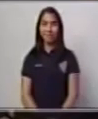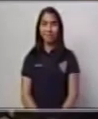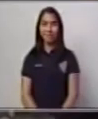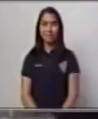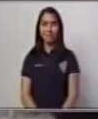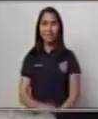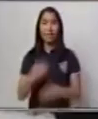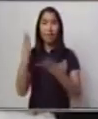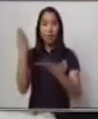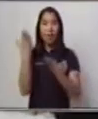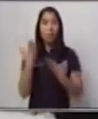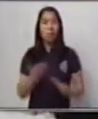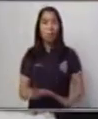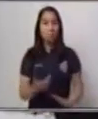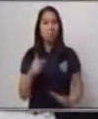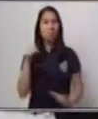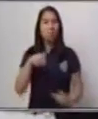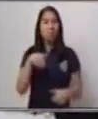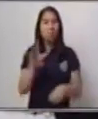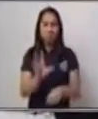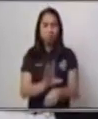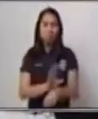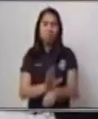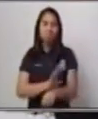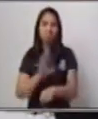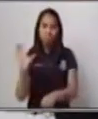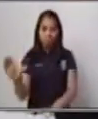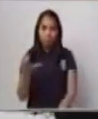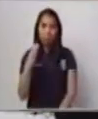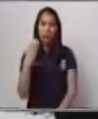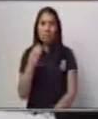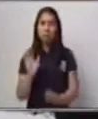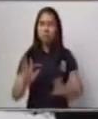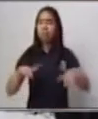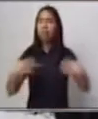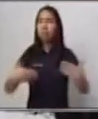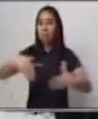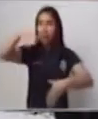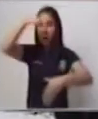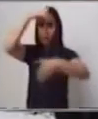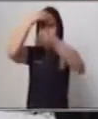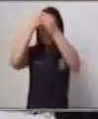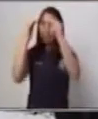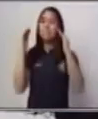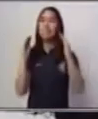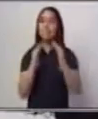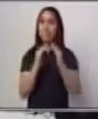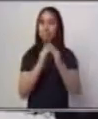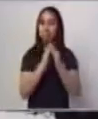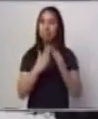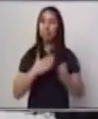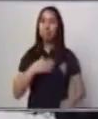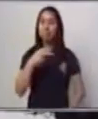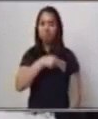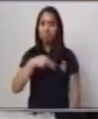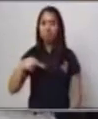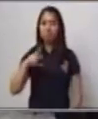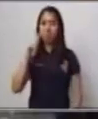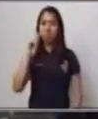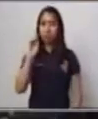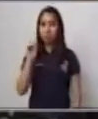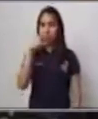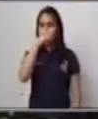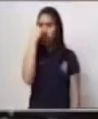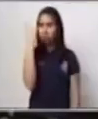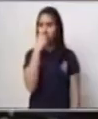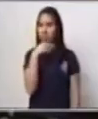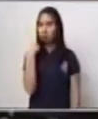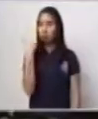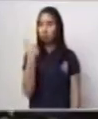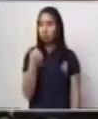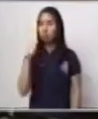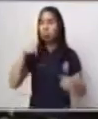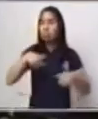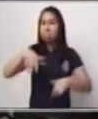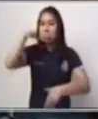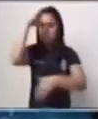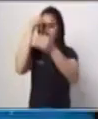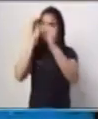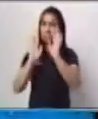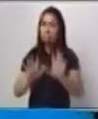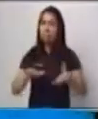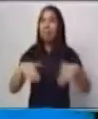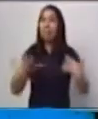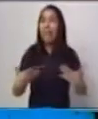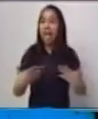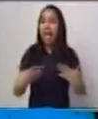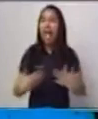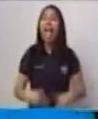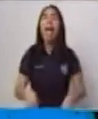Bienvenido a este espacio educativo Aprendo en Casa. Soy Rosa Jacinto y en esta oportunidad desarrollaré el tema El Arte en